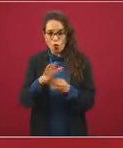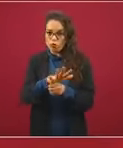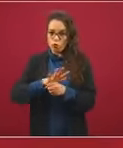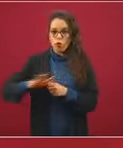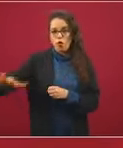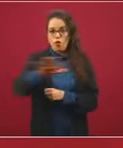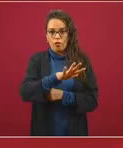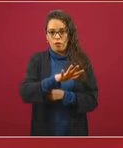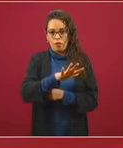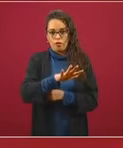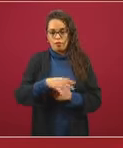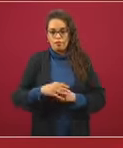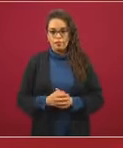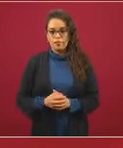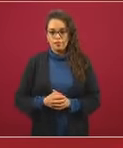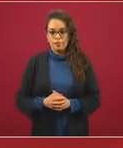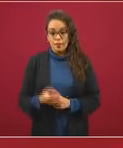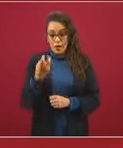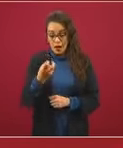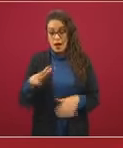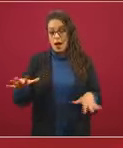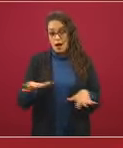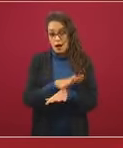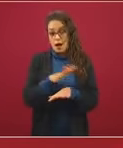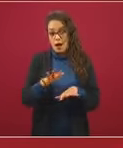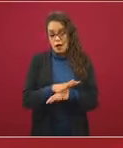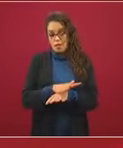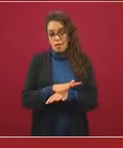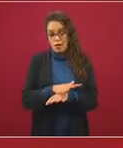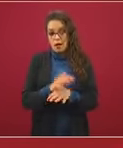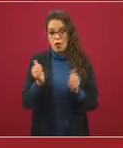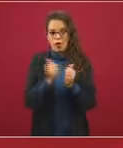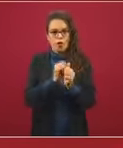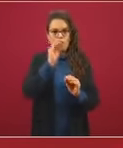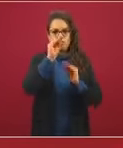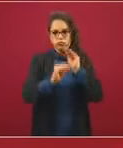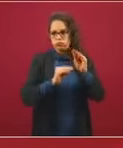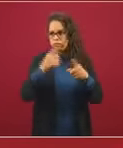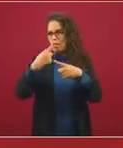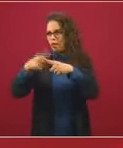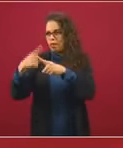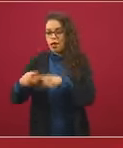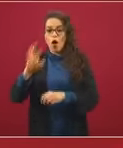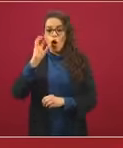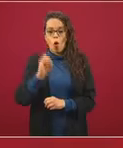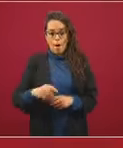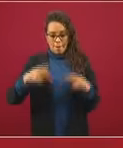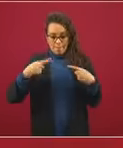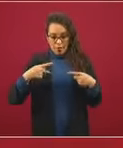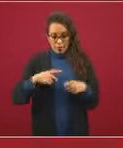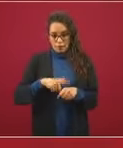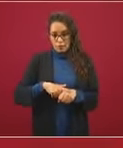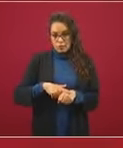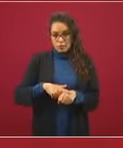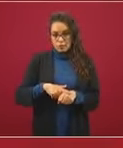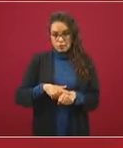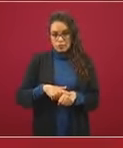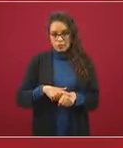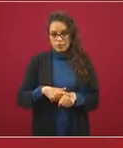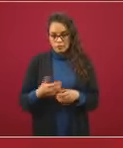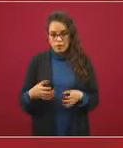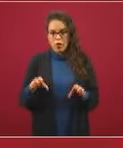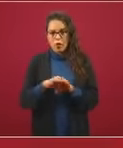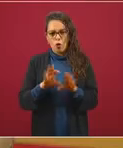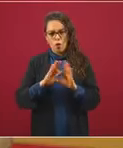que se cambian estructural o físicamente y otros son de la manera en que nos comportamos como colectivo